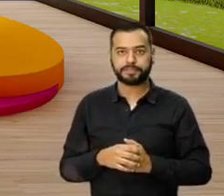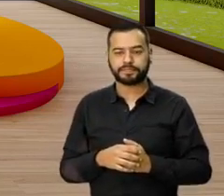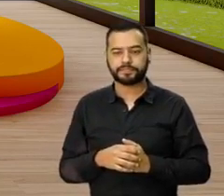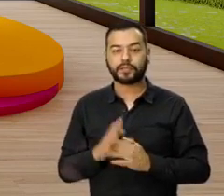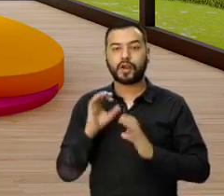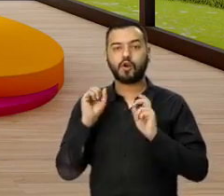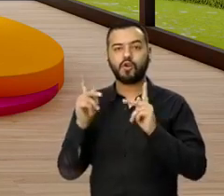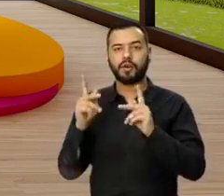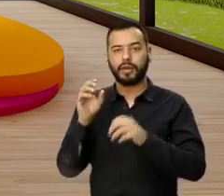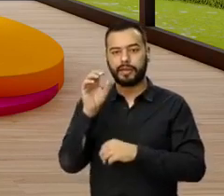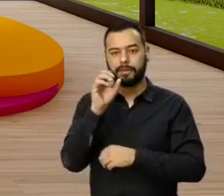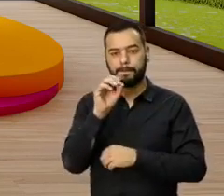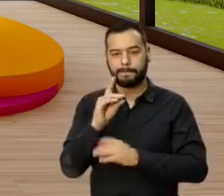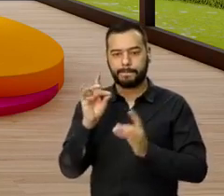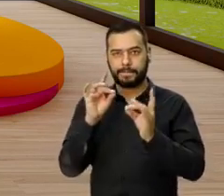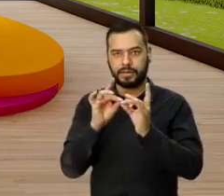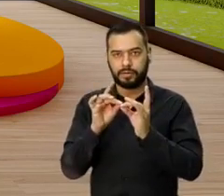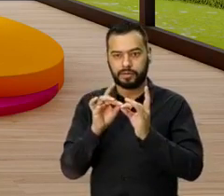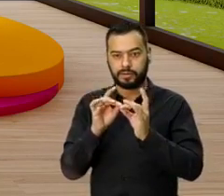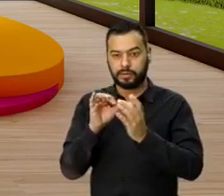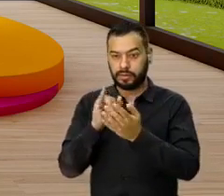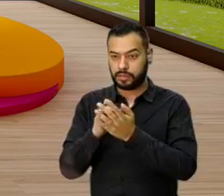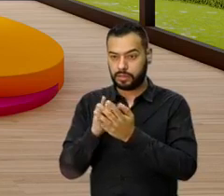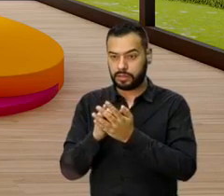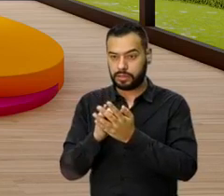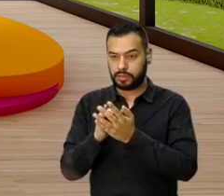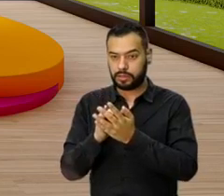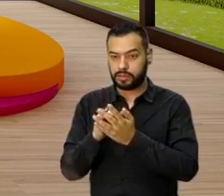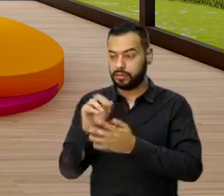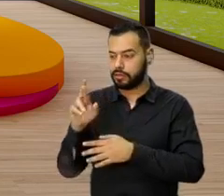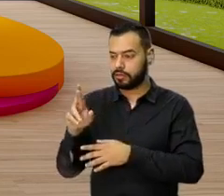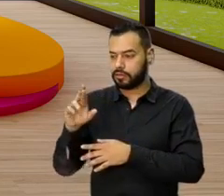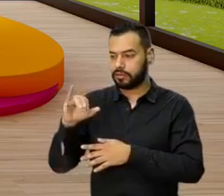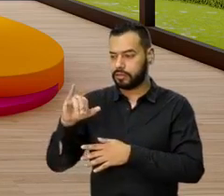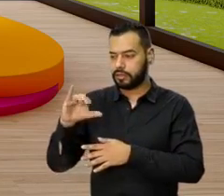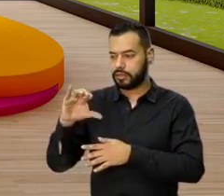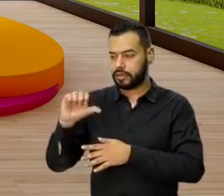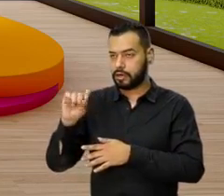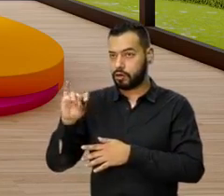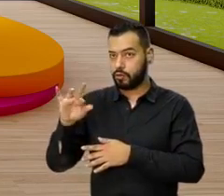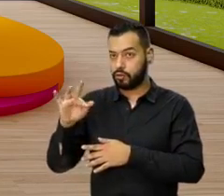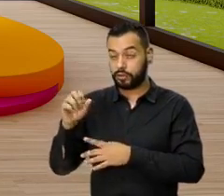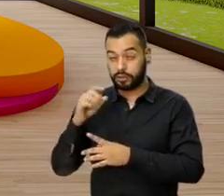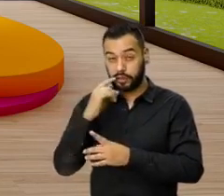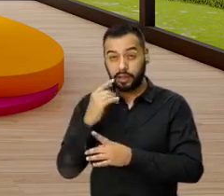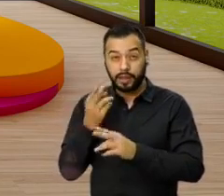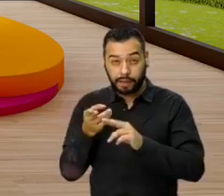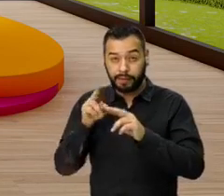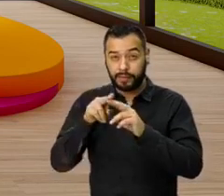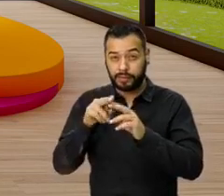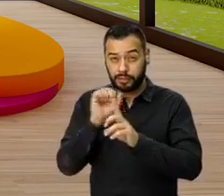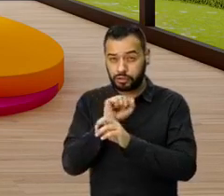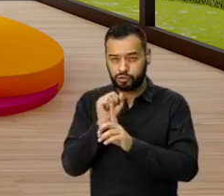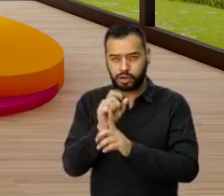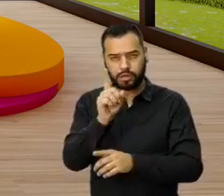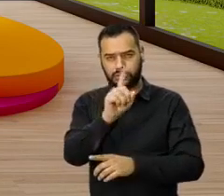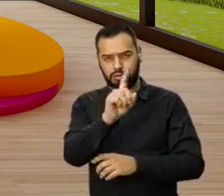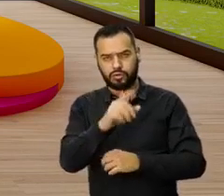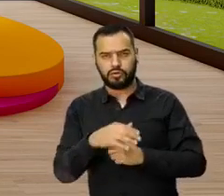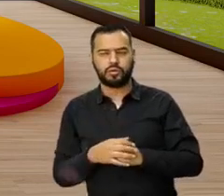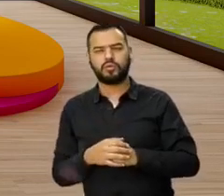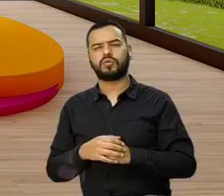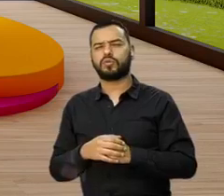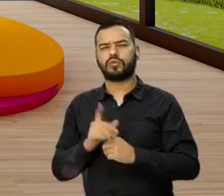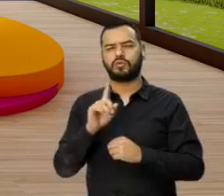Ok, perfecto. ¿Este es de interés social? Ricarte, no, Ricarte no. Ah, ok, vale, estaba ahí, me confundí. No, es que es